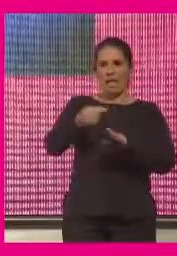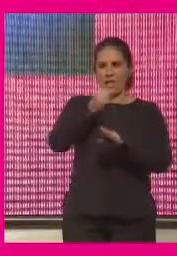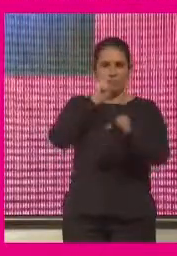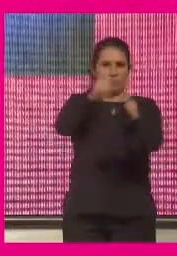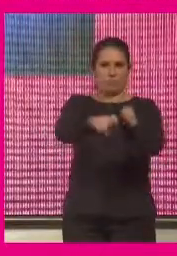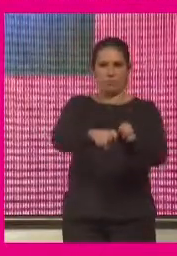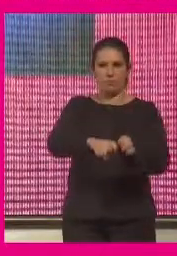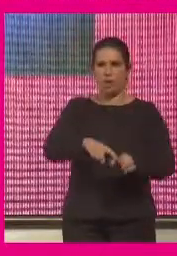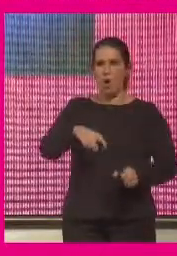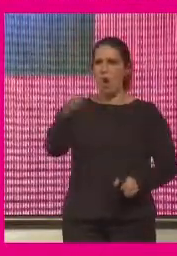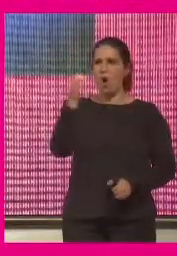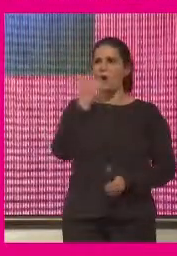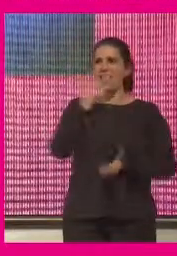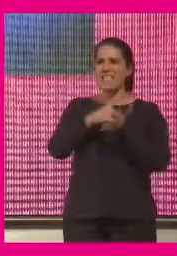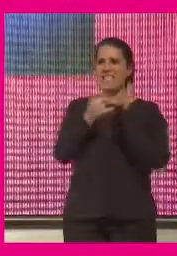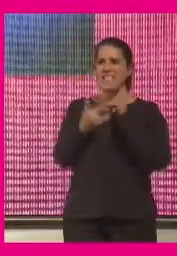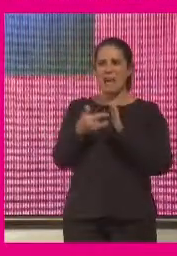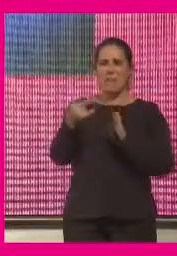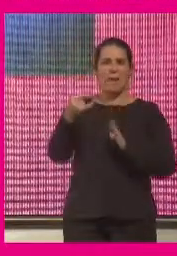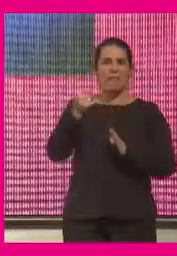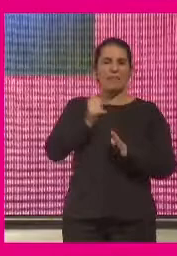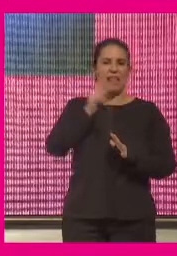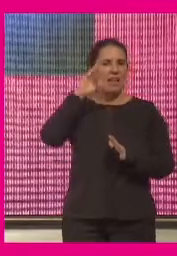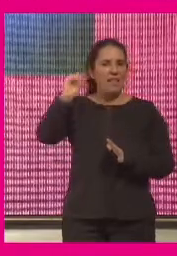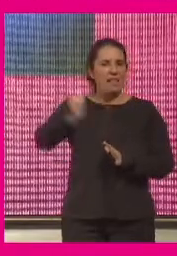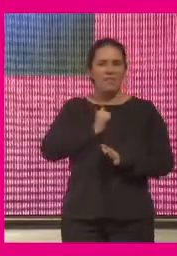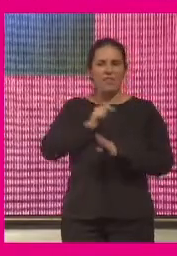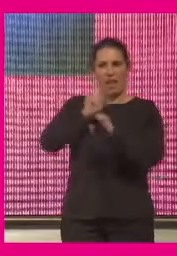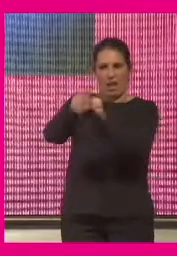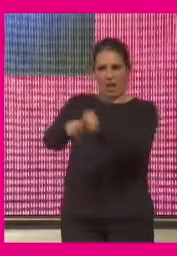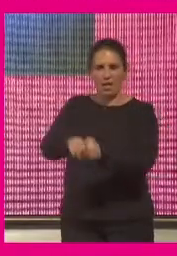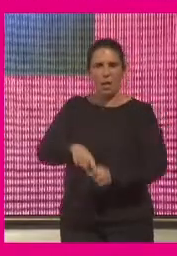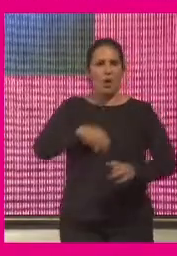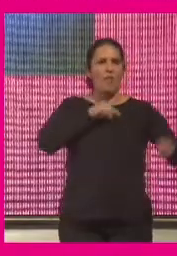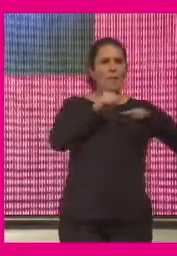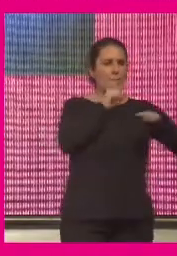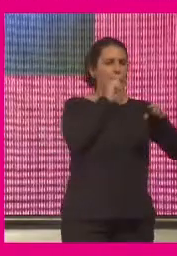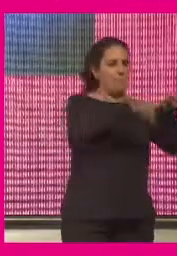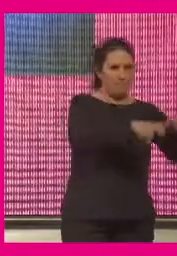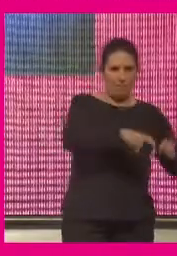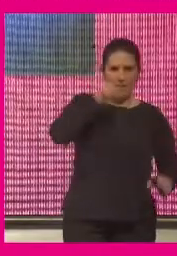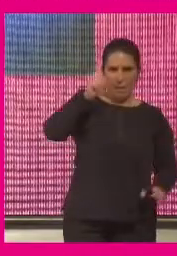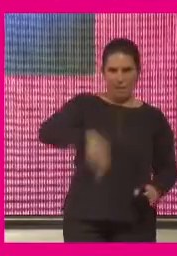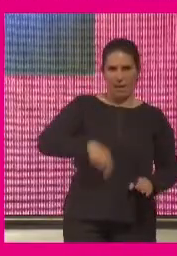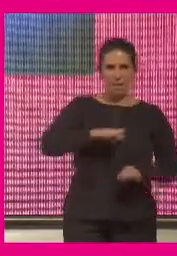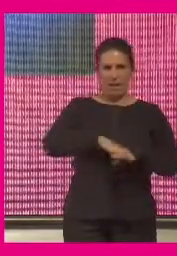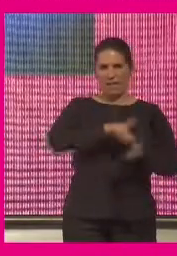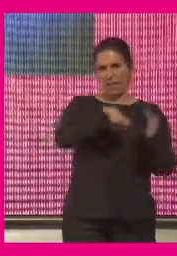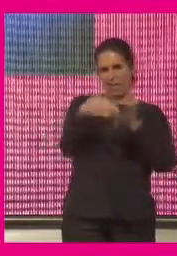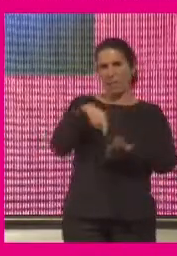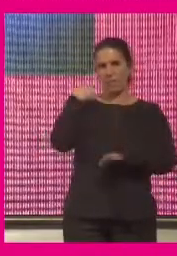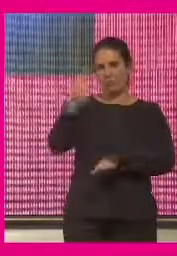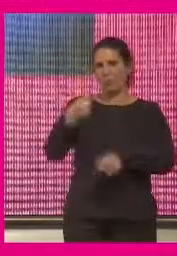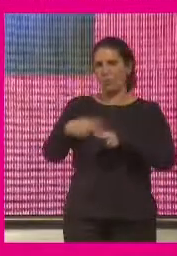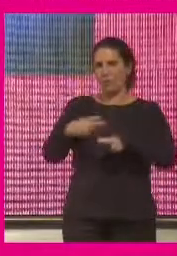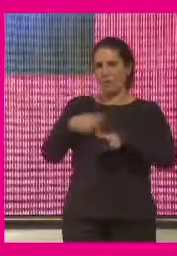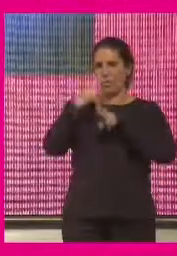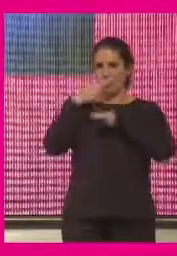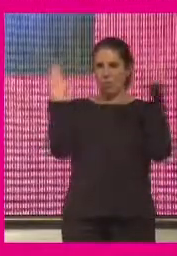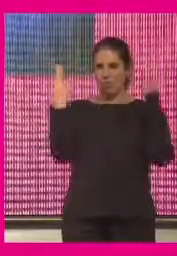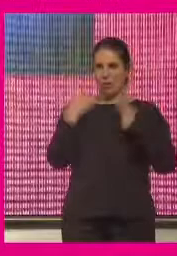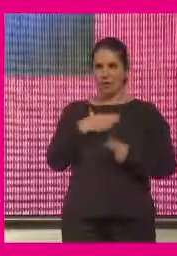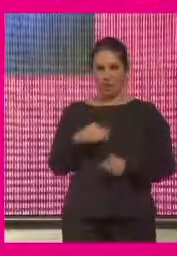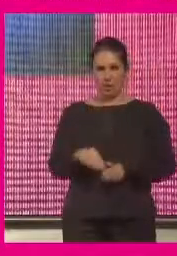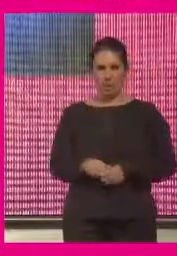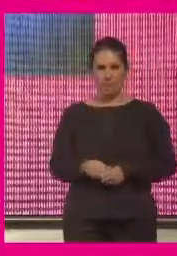intervenir en cómo se está desarrollando la inteligencia artificial y quiero tener mecanismos de gobernanza para que estamos haciendo políticas públicas nos puedan recibir eso y